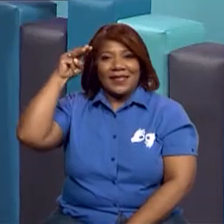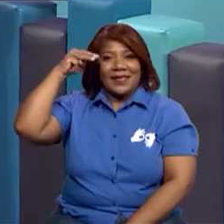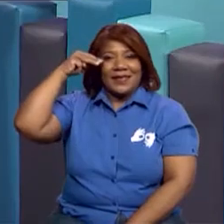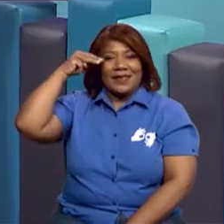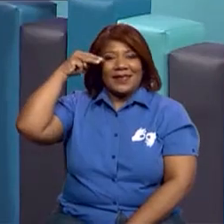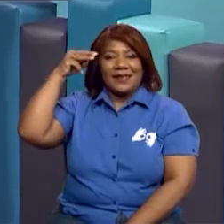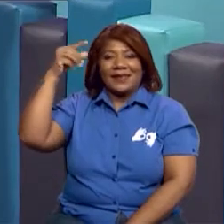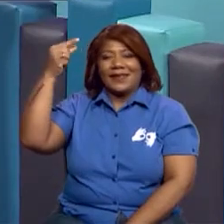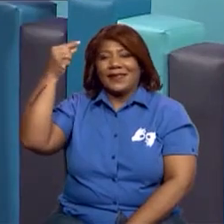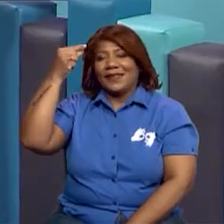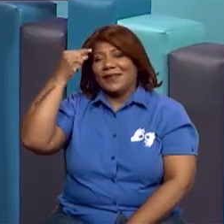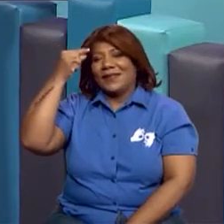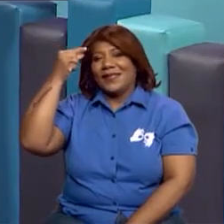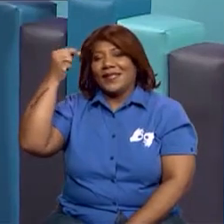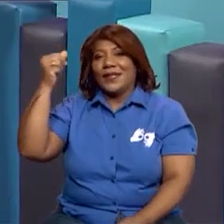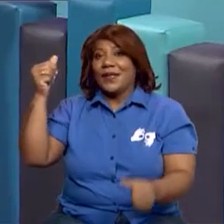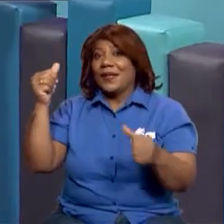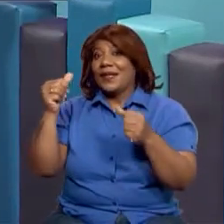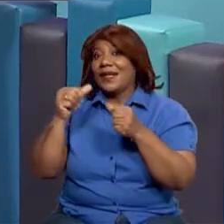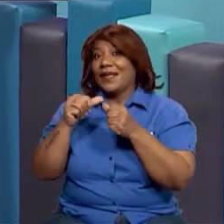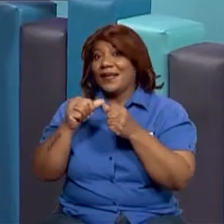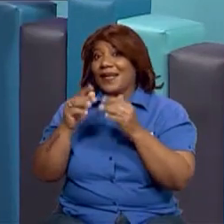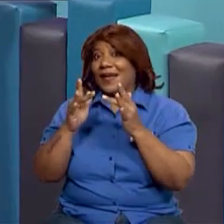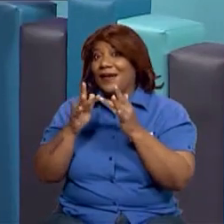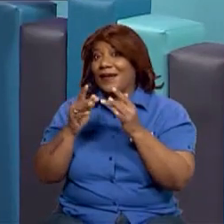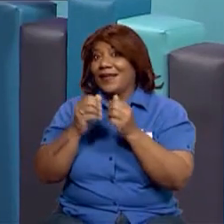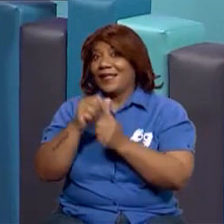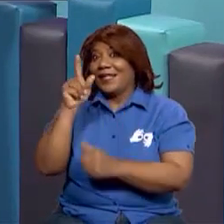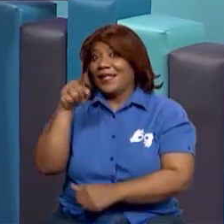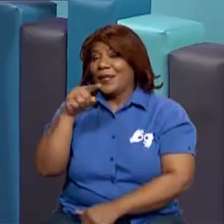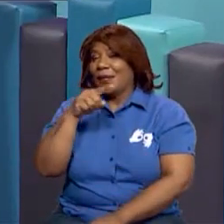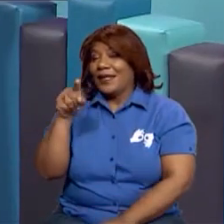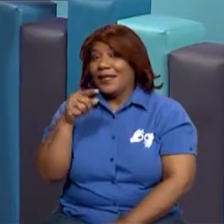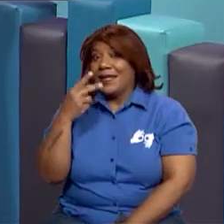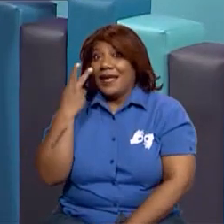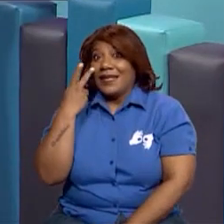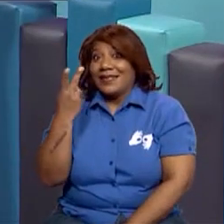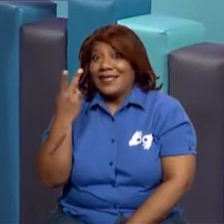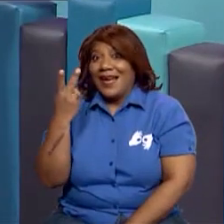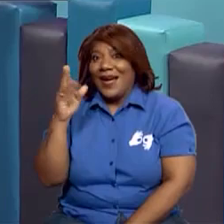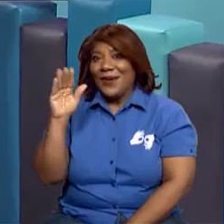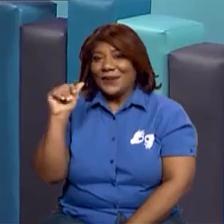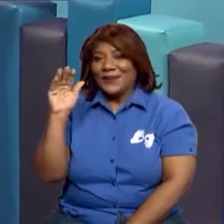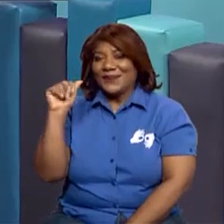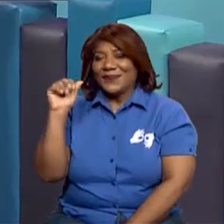puedes verlas a través de la aplicación de MedConGo. Recuerda, conéctate con la estrella.